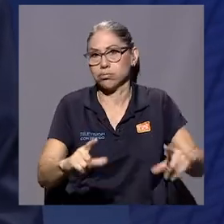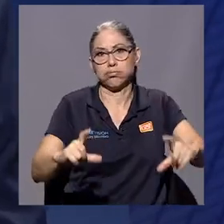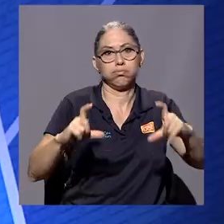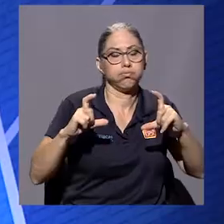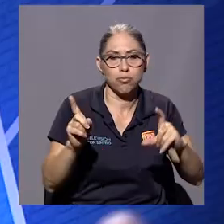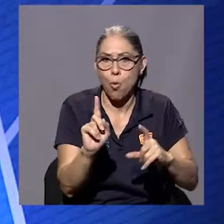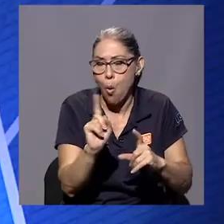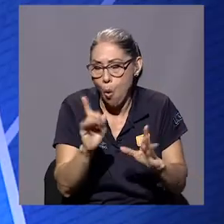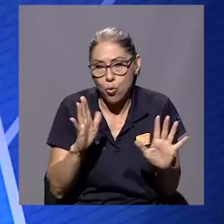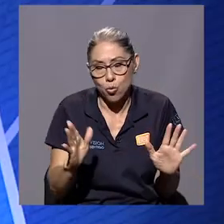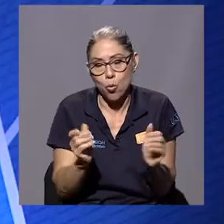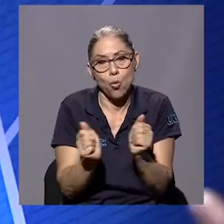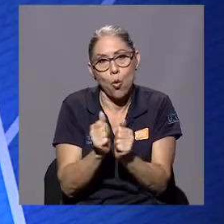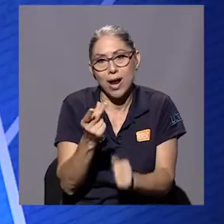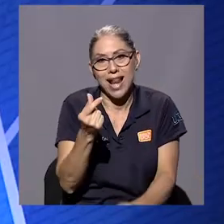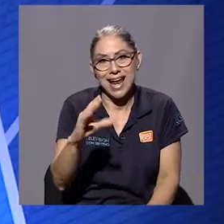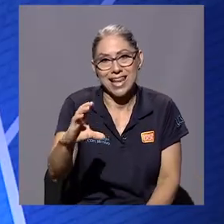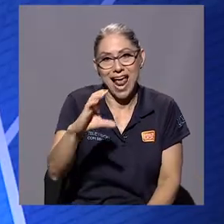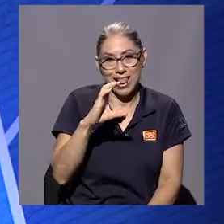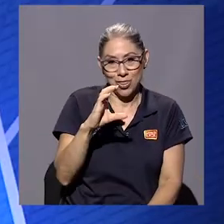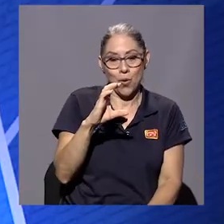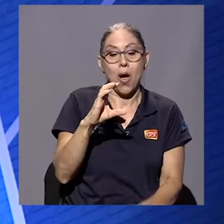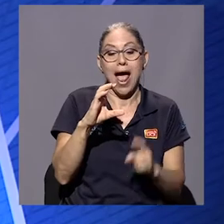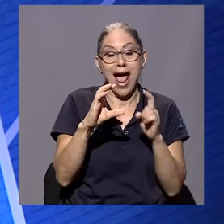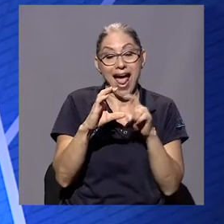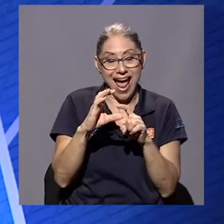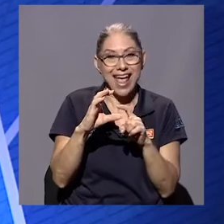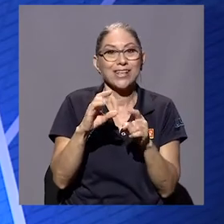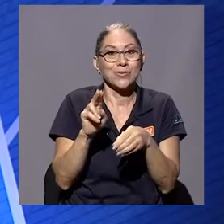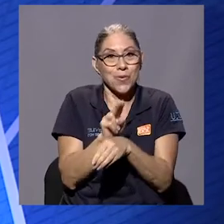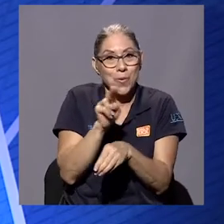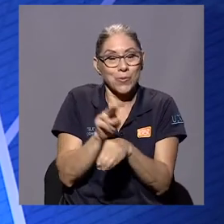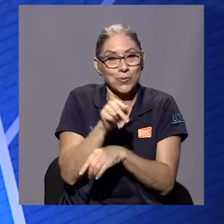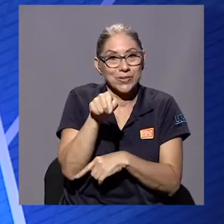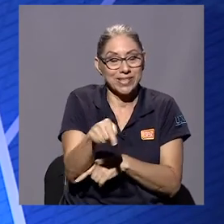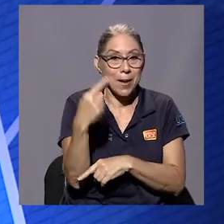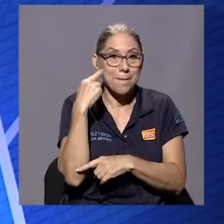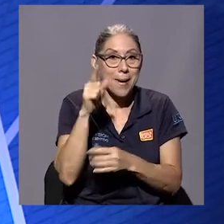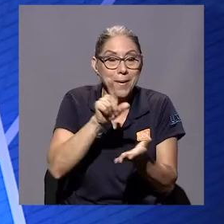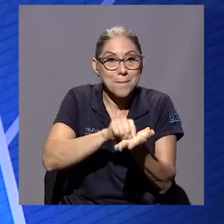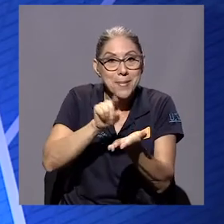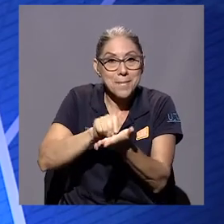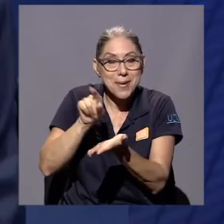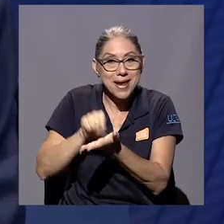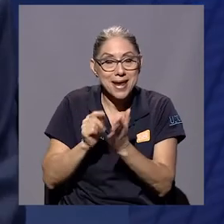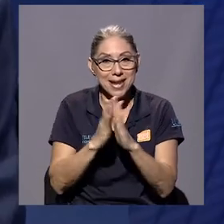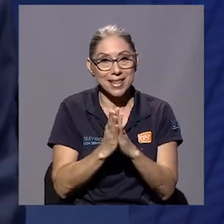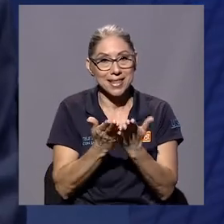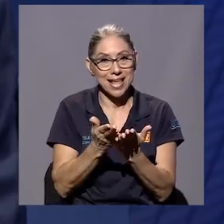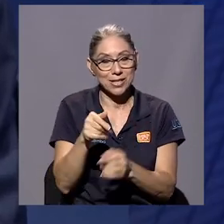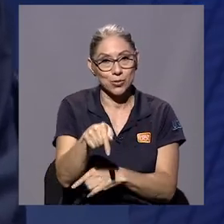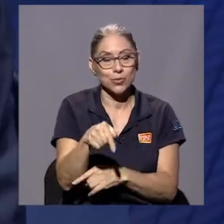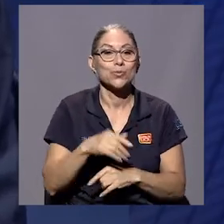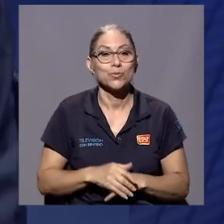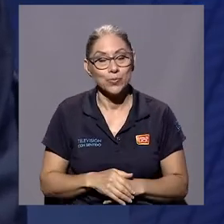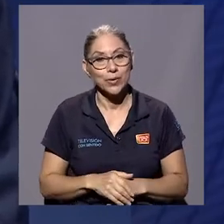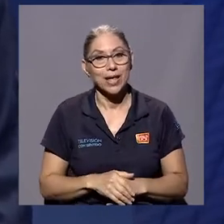No es que le abunde el dinero. Entonces con el aguinaldo ese año lo dediqué a imprimir el texto